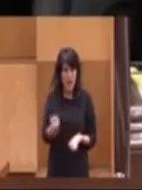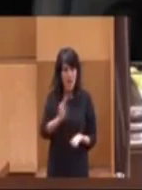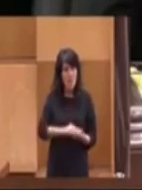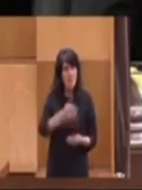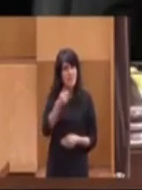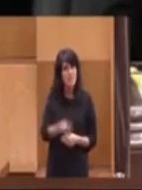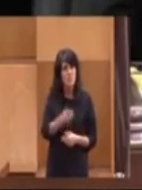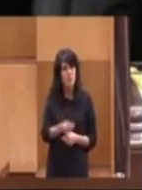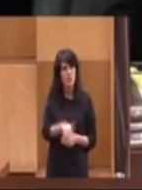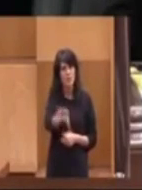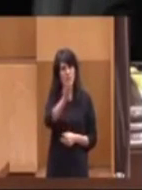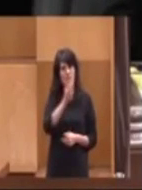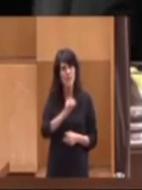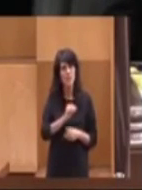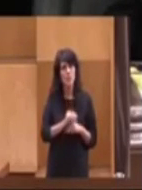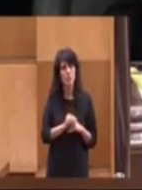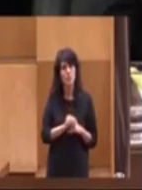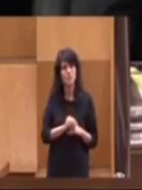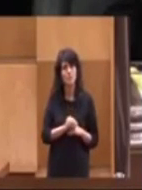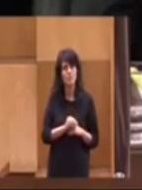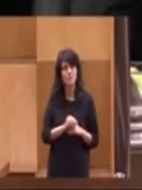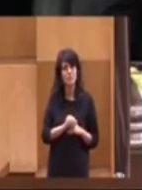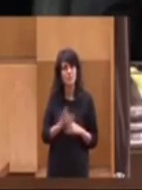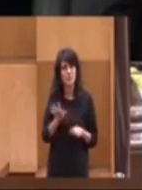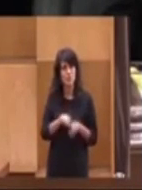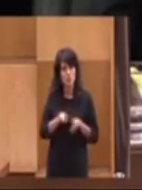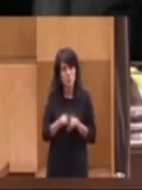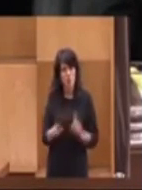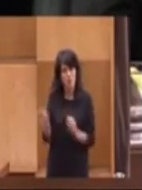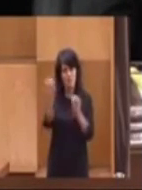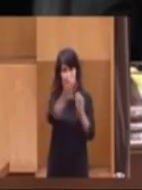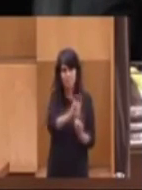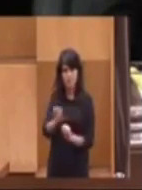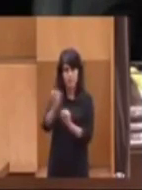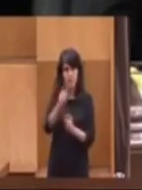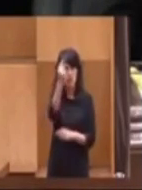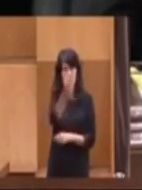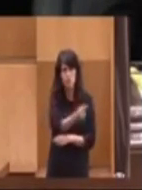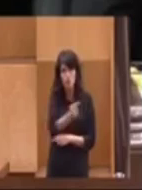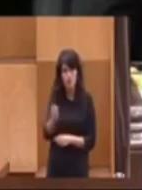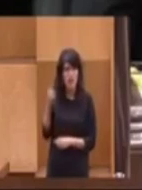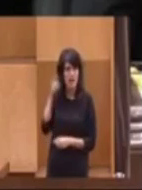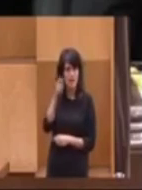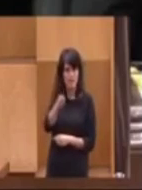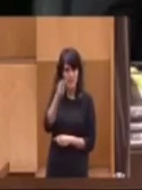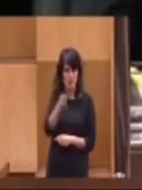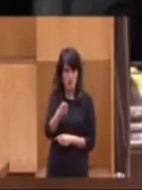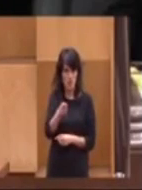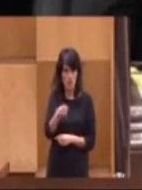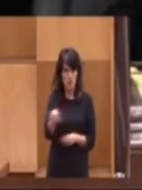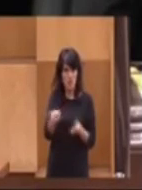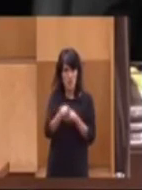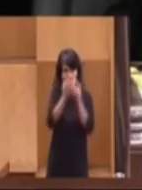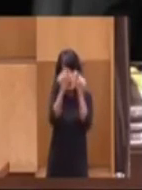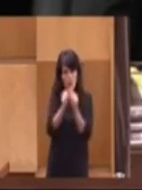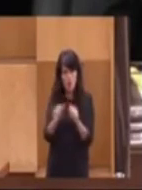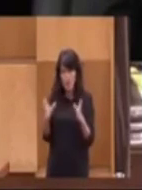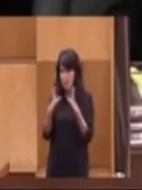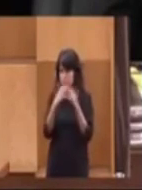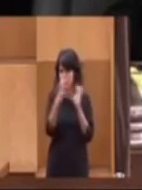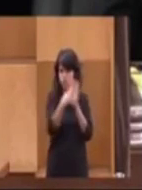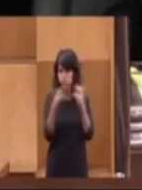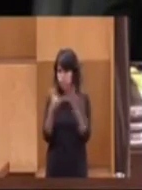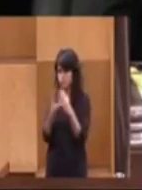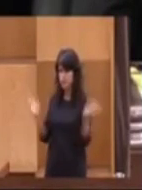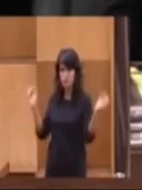entendemos, blindar absolutamente las pensiones y blindarlas de una manera consensuada. Y no